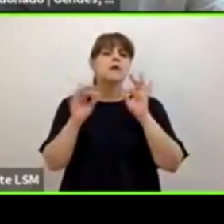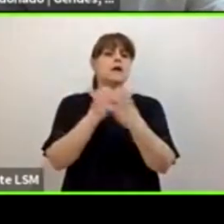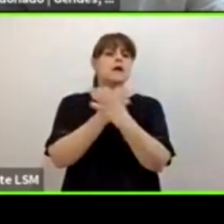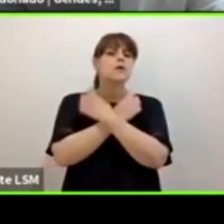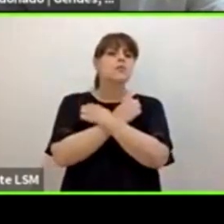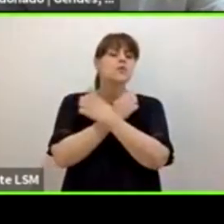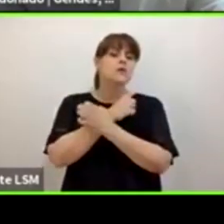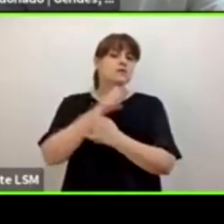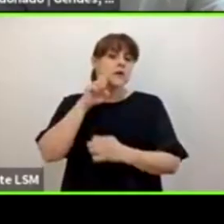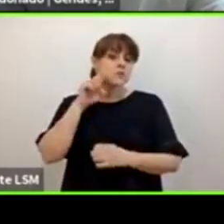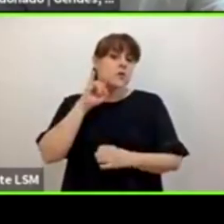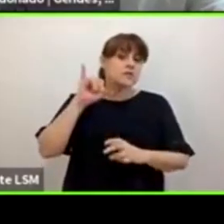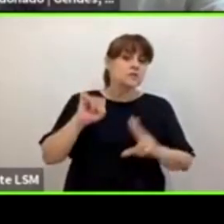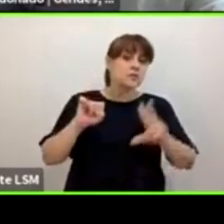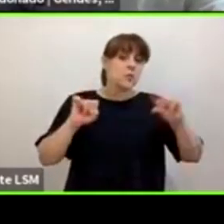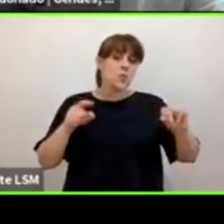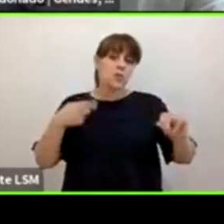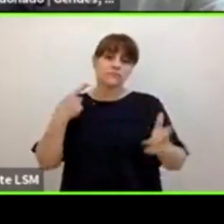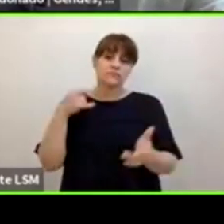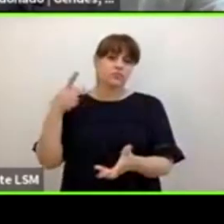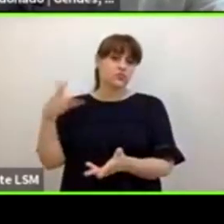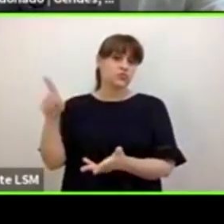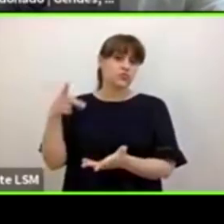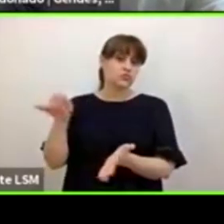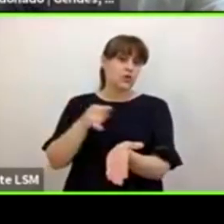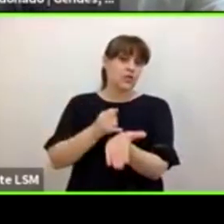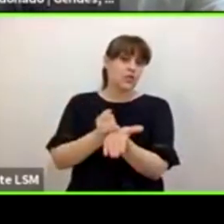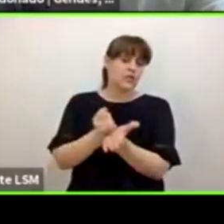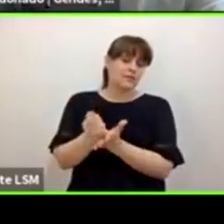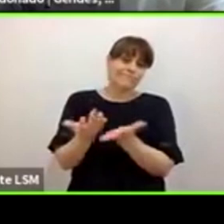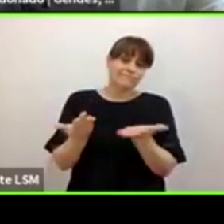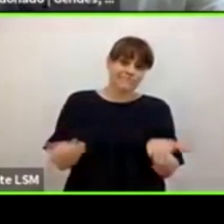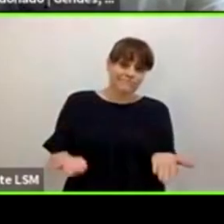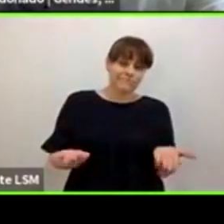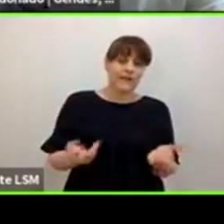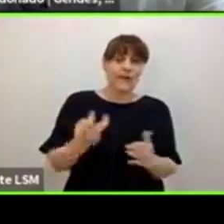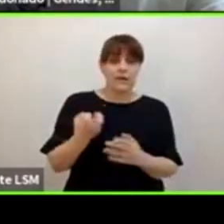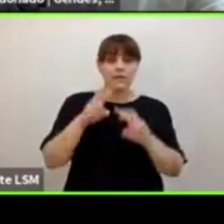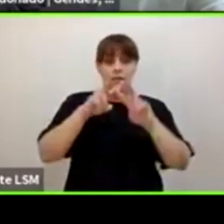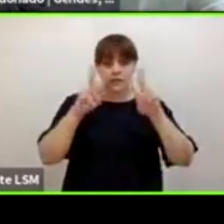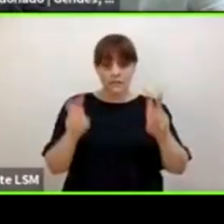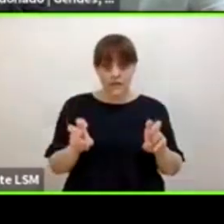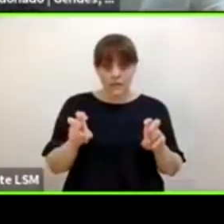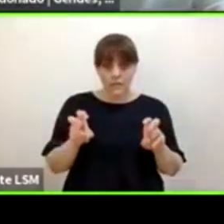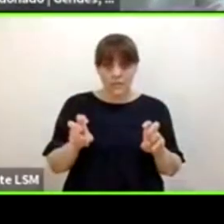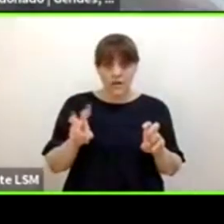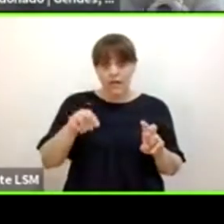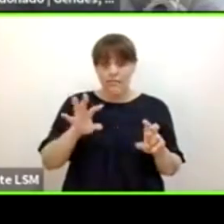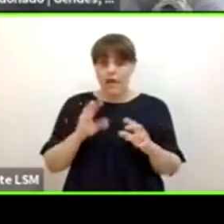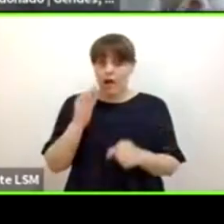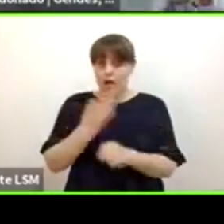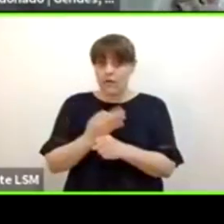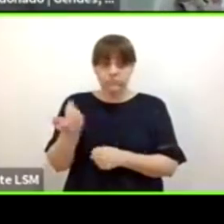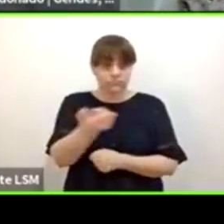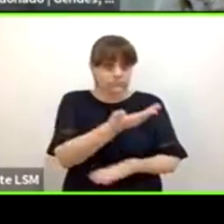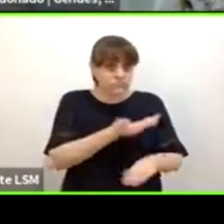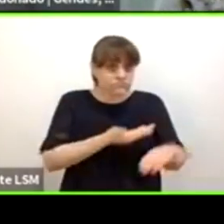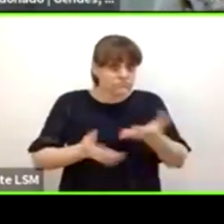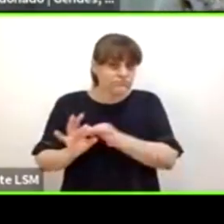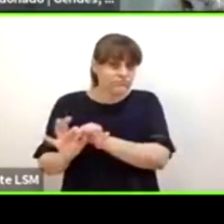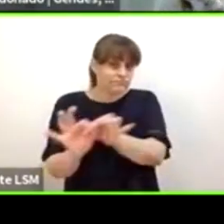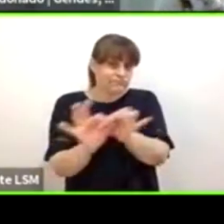sexualidad entonces creo que este es un tema que nos une a todos aquí o sea que